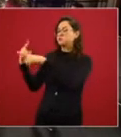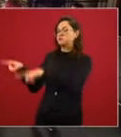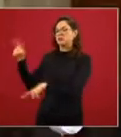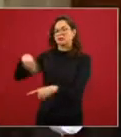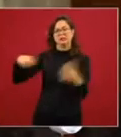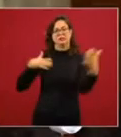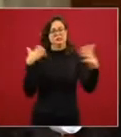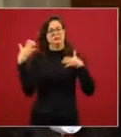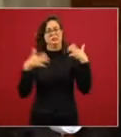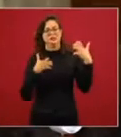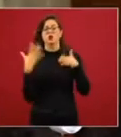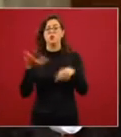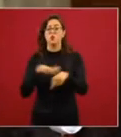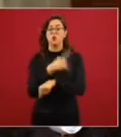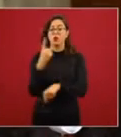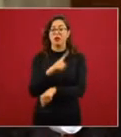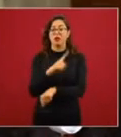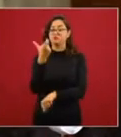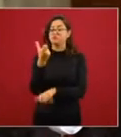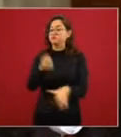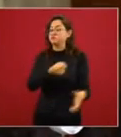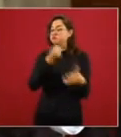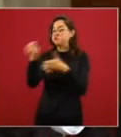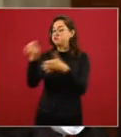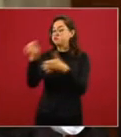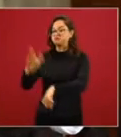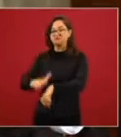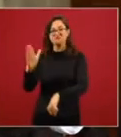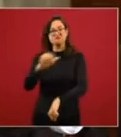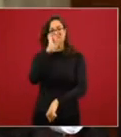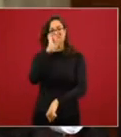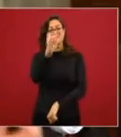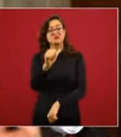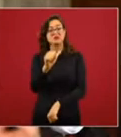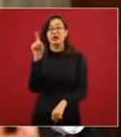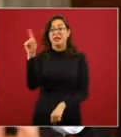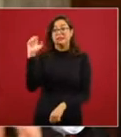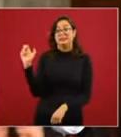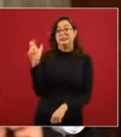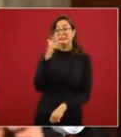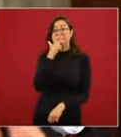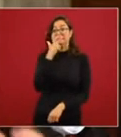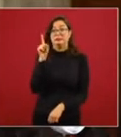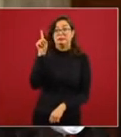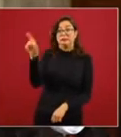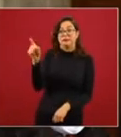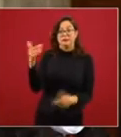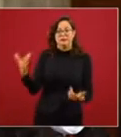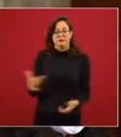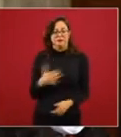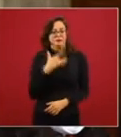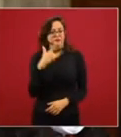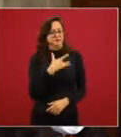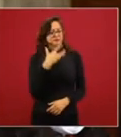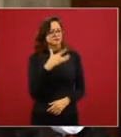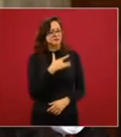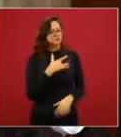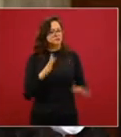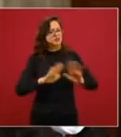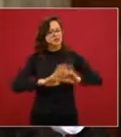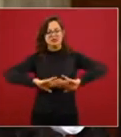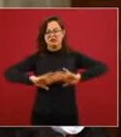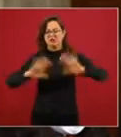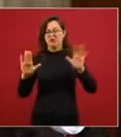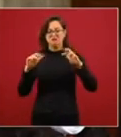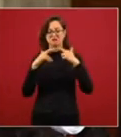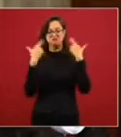el gobernador de Chihuahua Javier Corral dijo que era el fin de la Conago que iban a formar otro